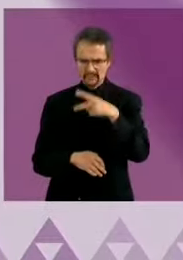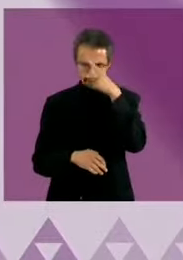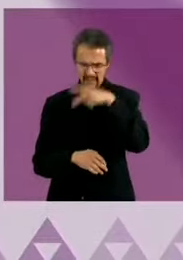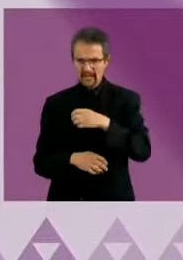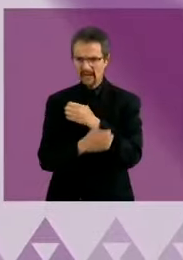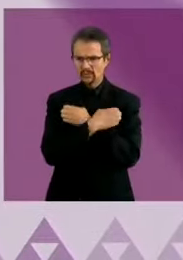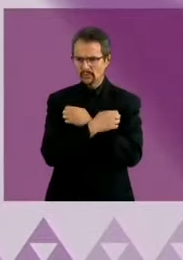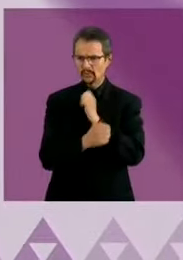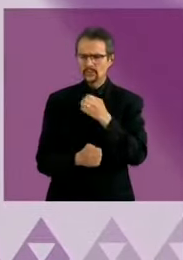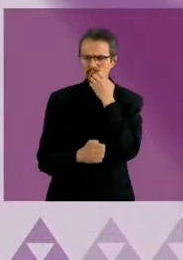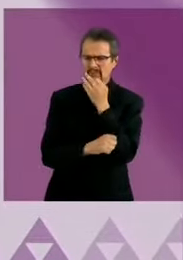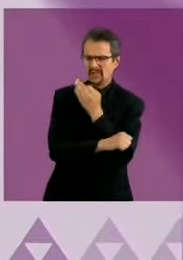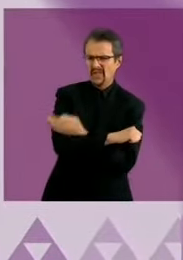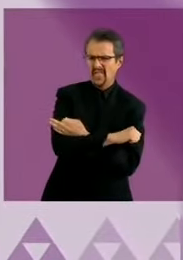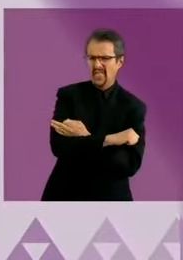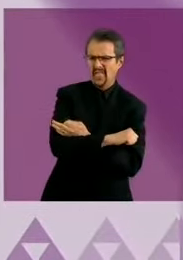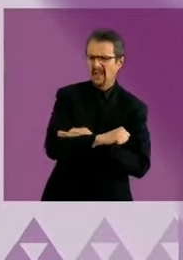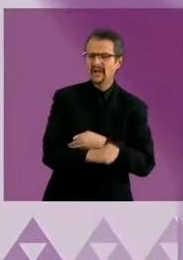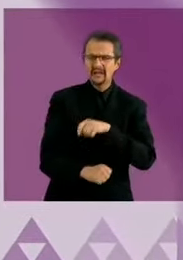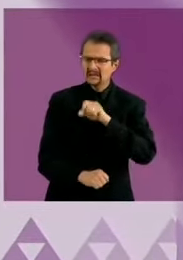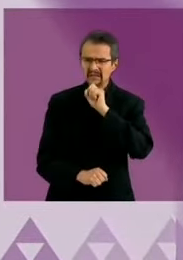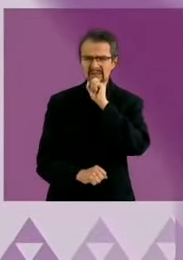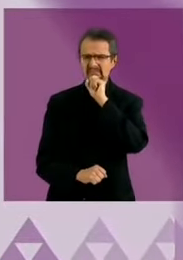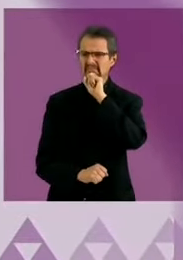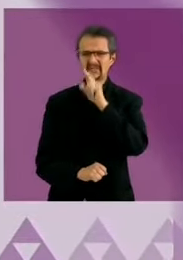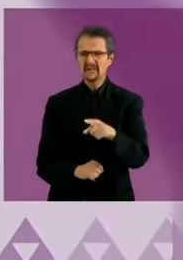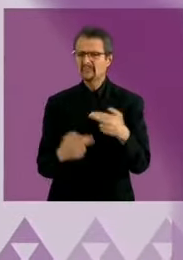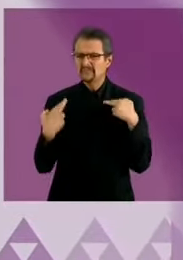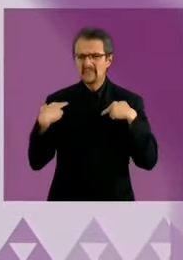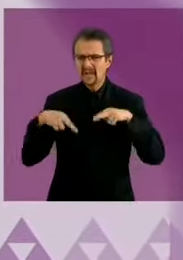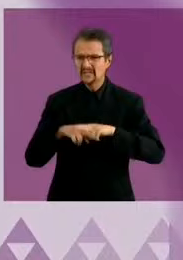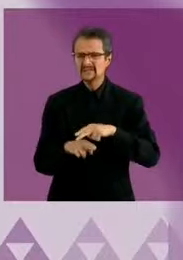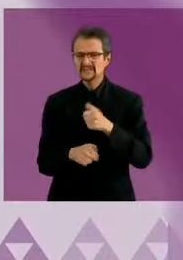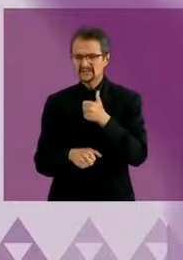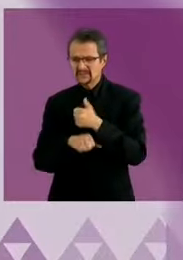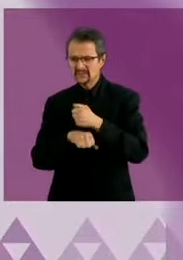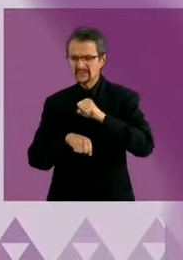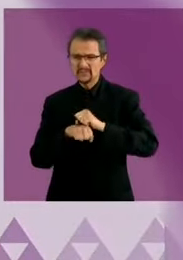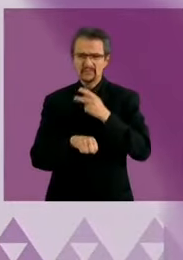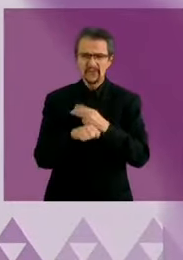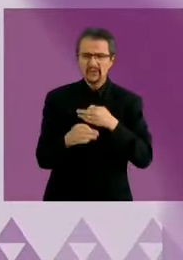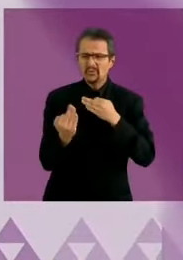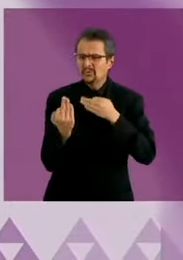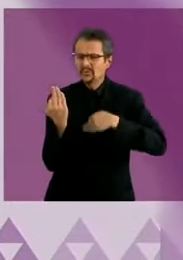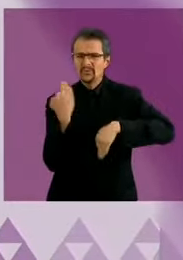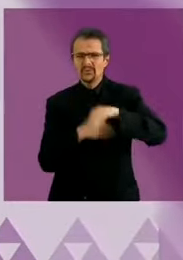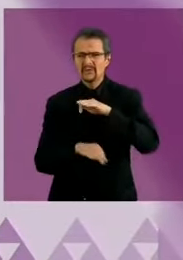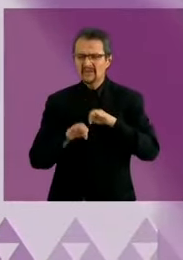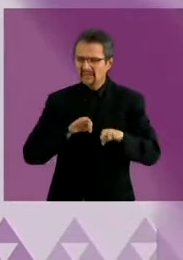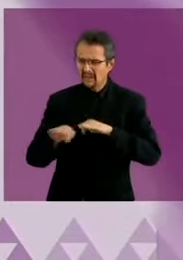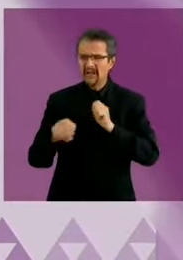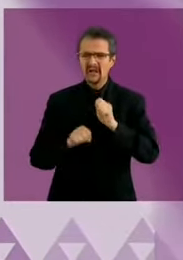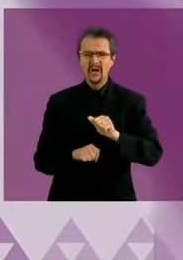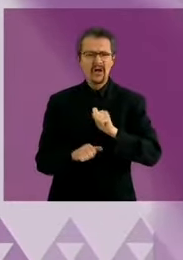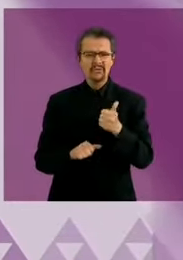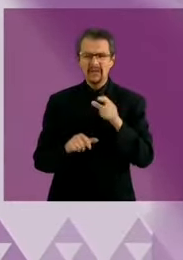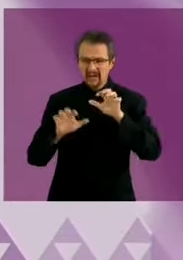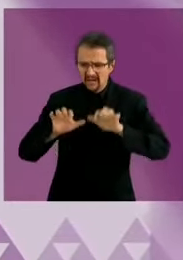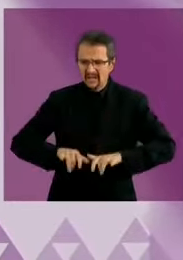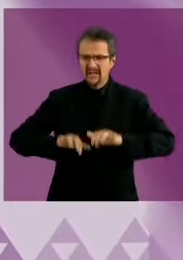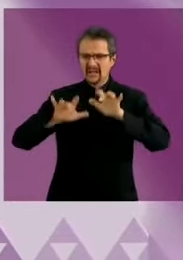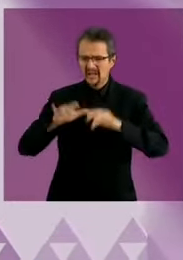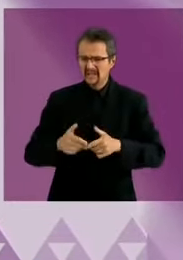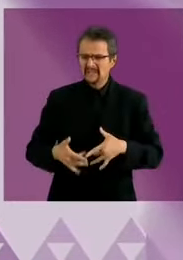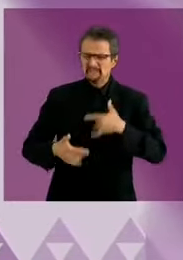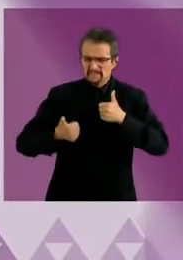Aunado a eso, nuestros profesores de todos los niveles cuentan con excesivas cargas administrativas y pocos estímulos. ¿De qué